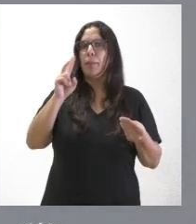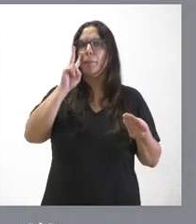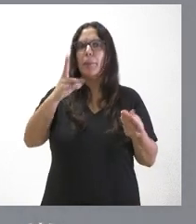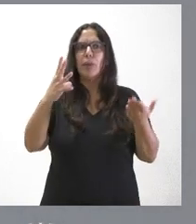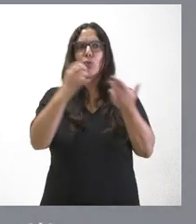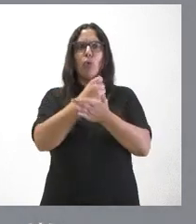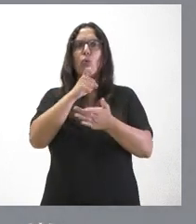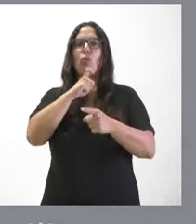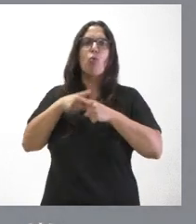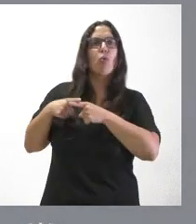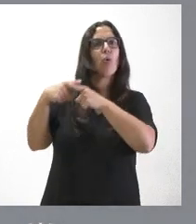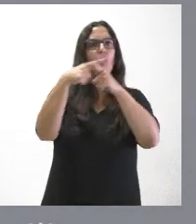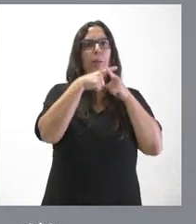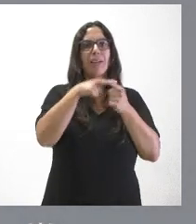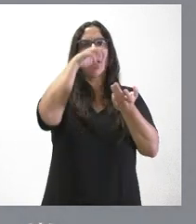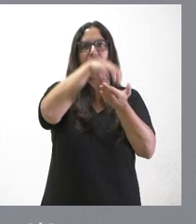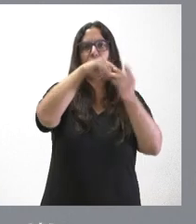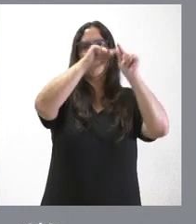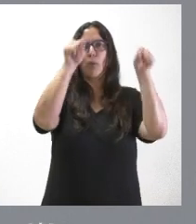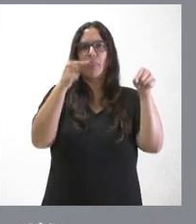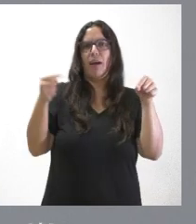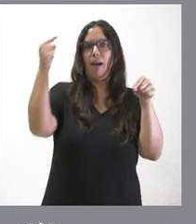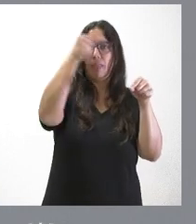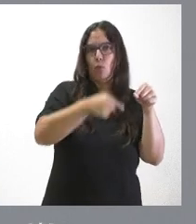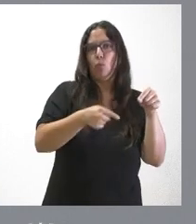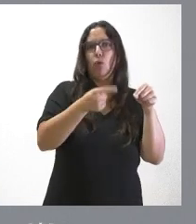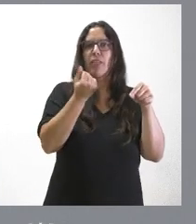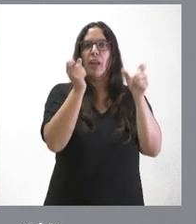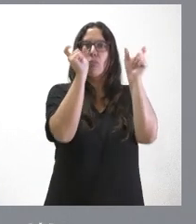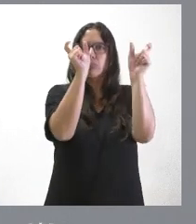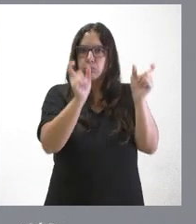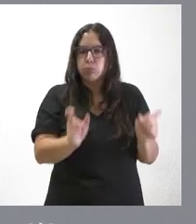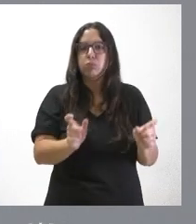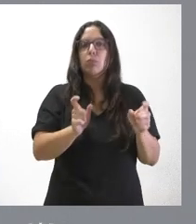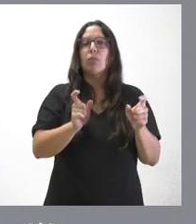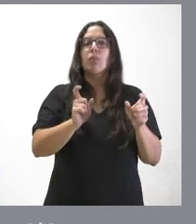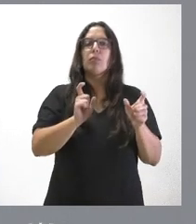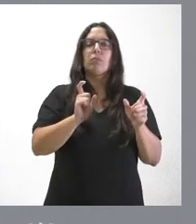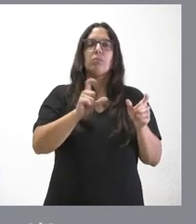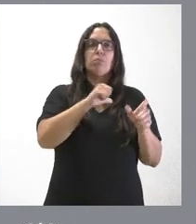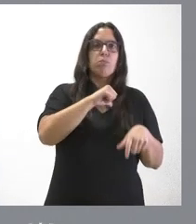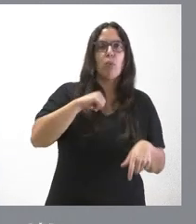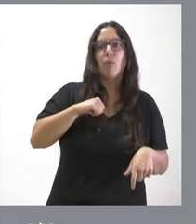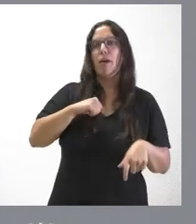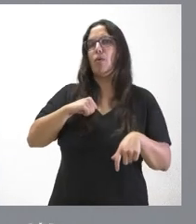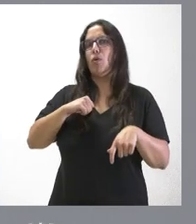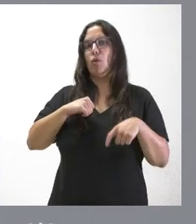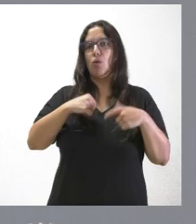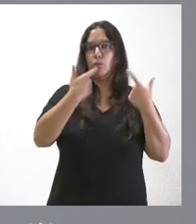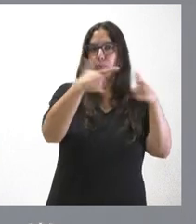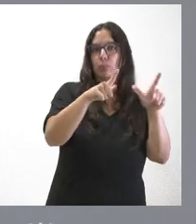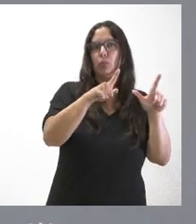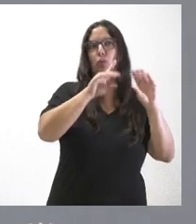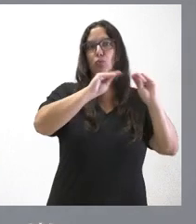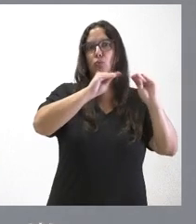distribución de estos centros por provincias, los correspondientes a los centros de carácter privado, cuáles hay en cada una de las